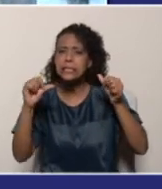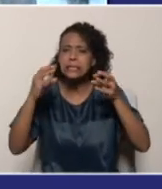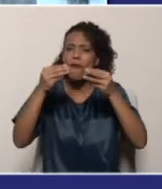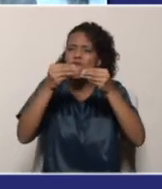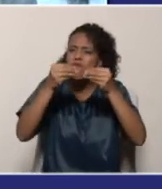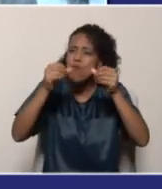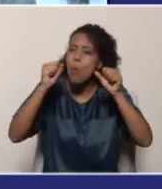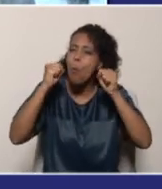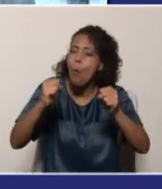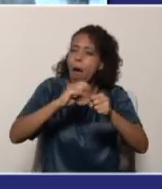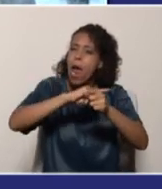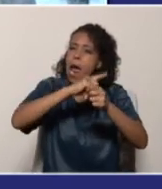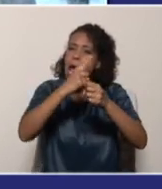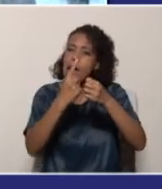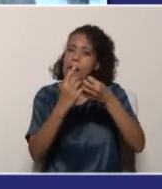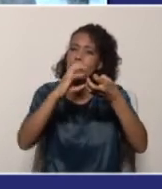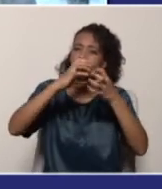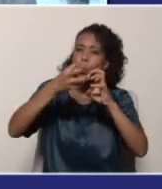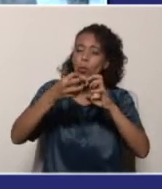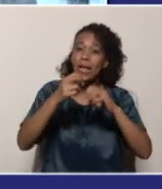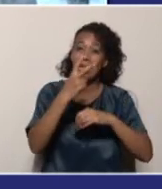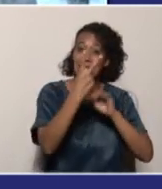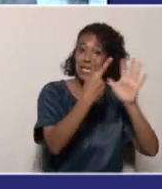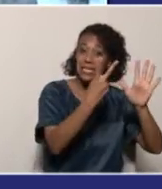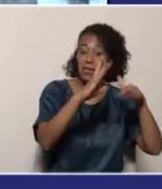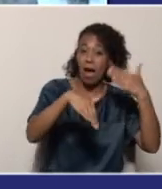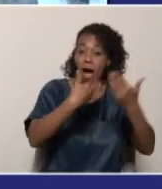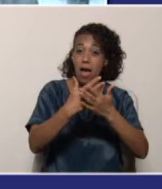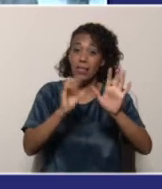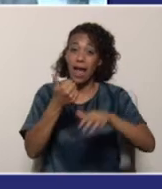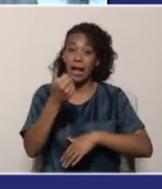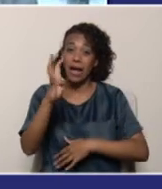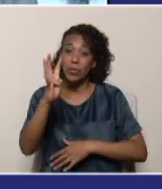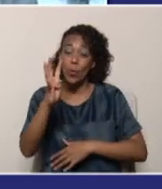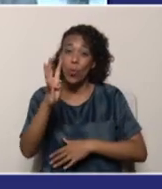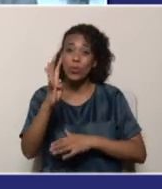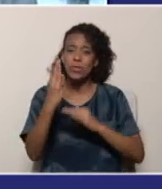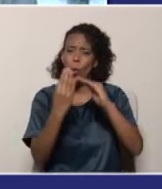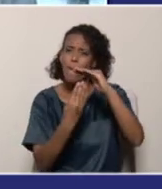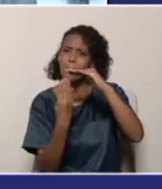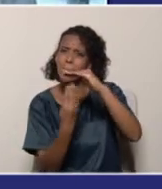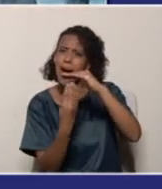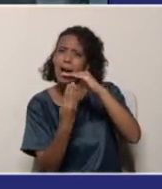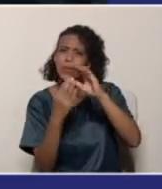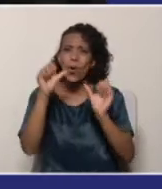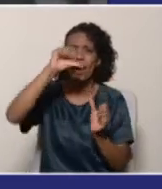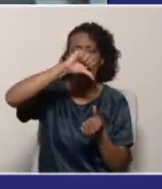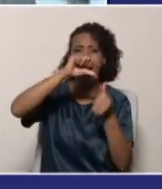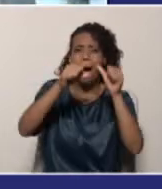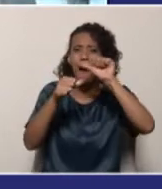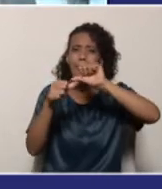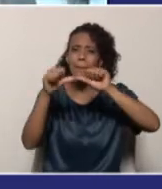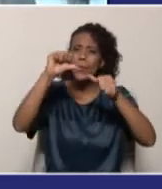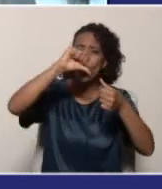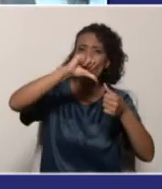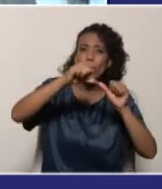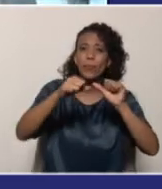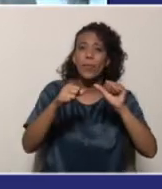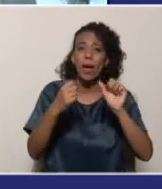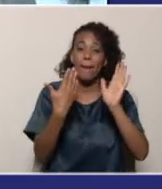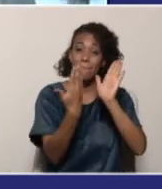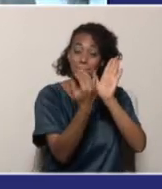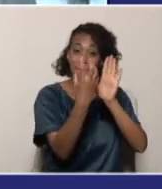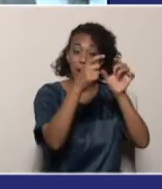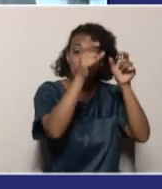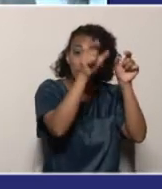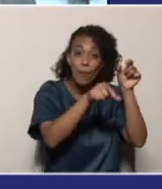que va del 7 al 14 es la de los básicos. Aquí agregamos el indicador